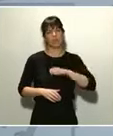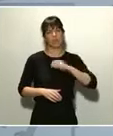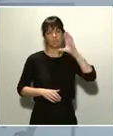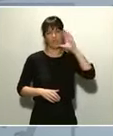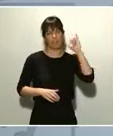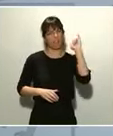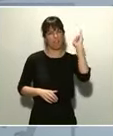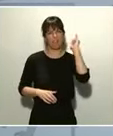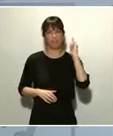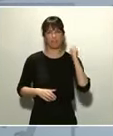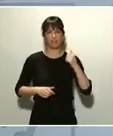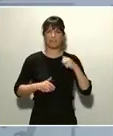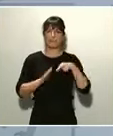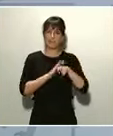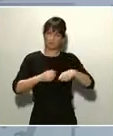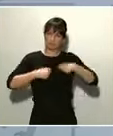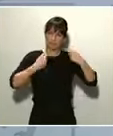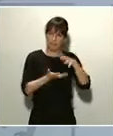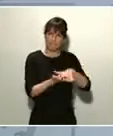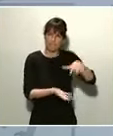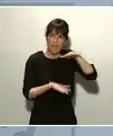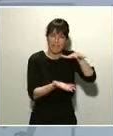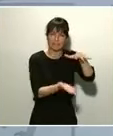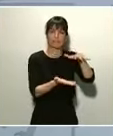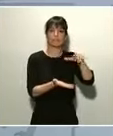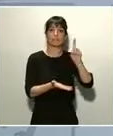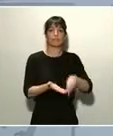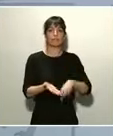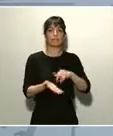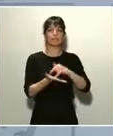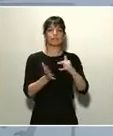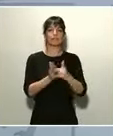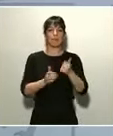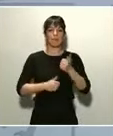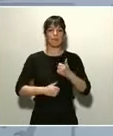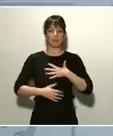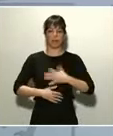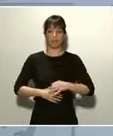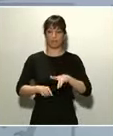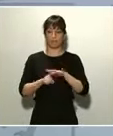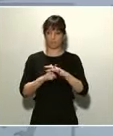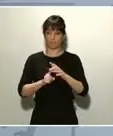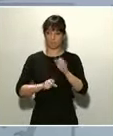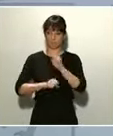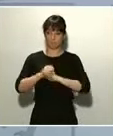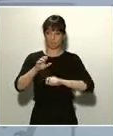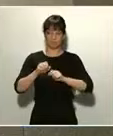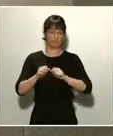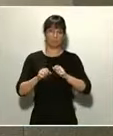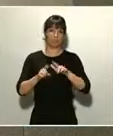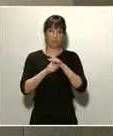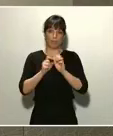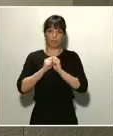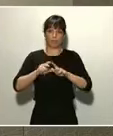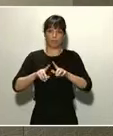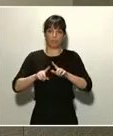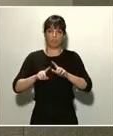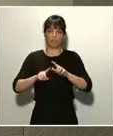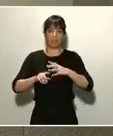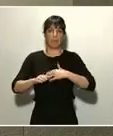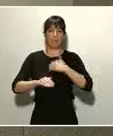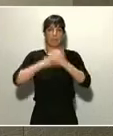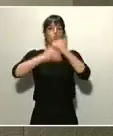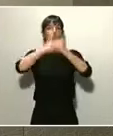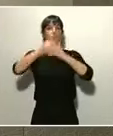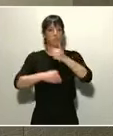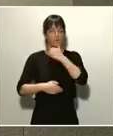recursos y también, lógicamente, hacer un sistema mucho más resiliente ante este tipo de pandemias. Diario 16 le pregunta en cada una de